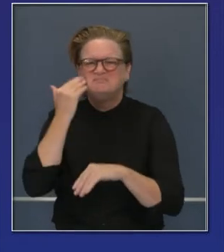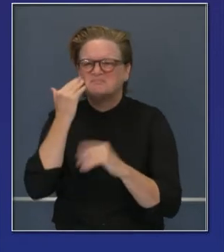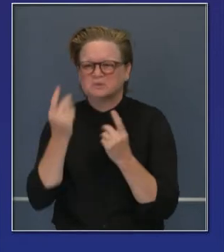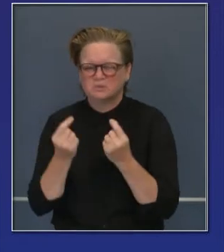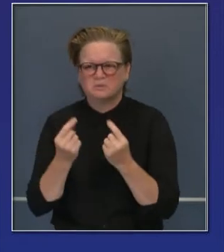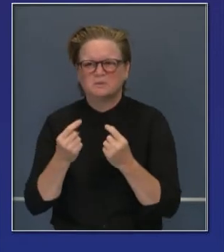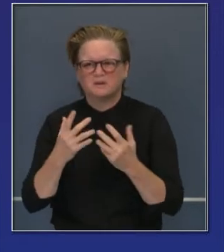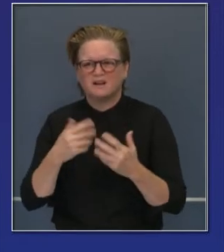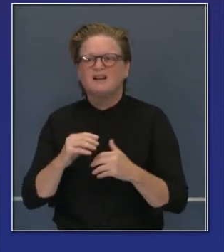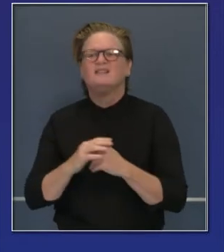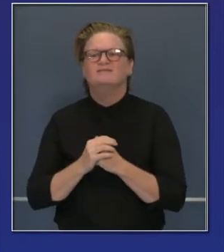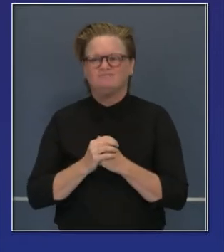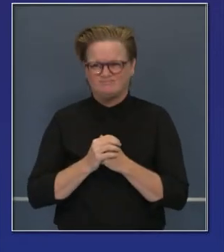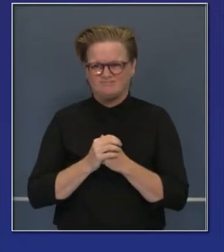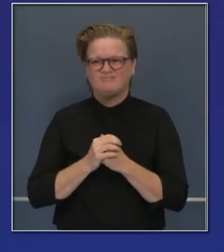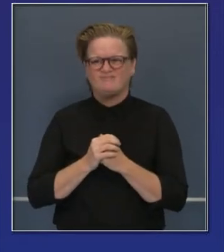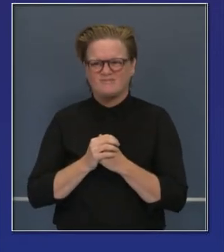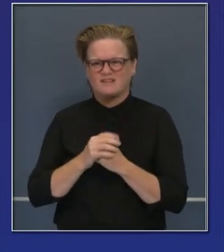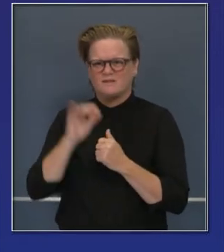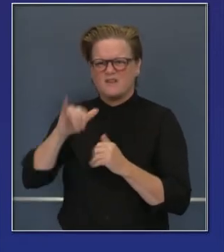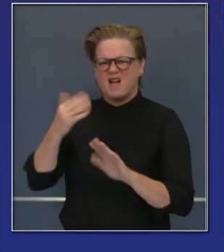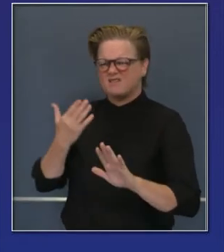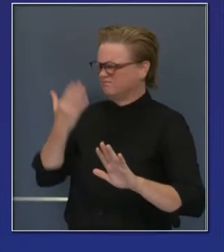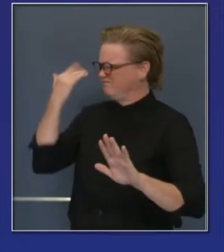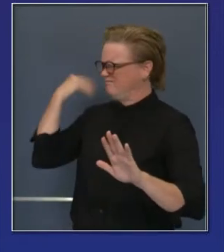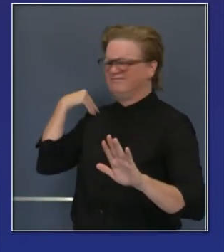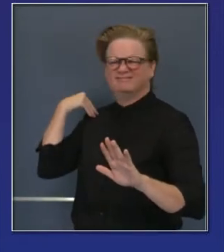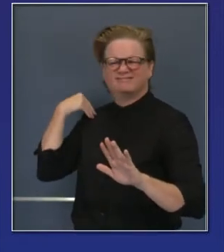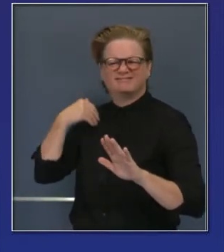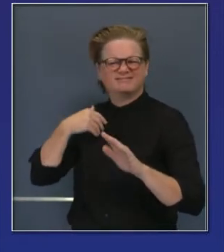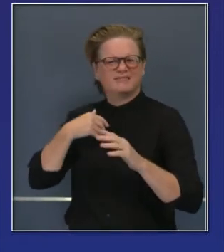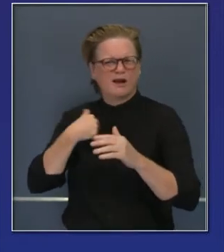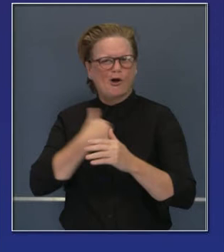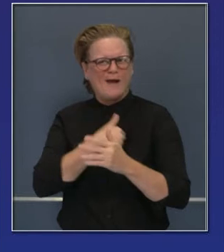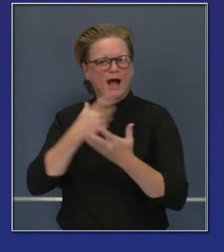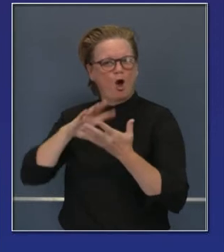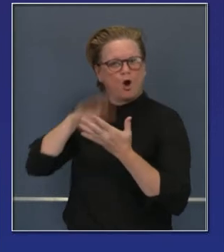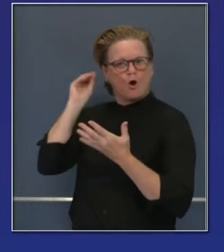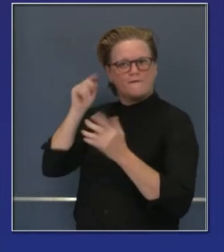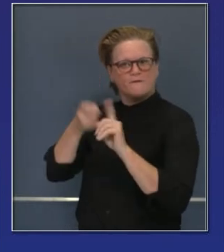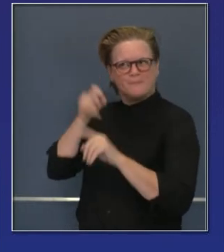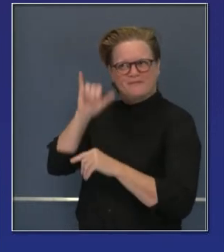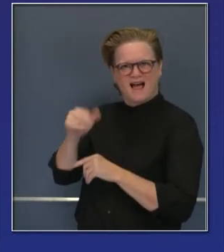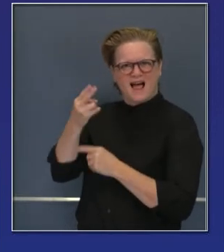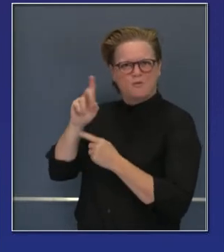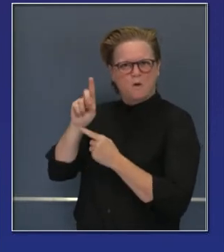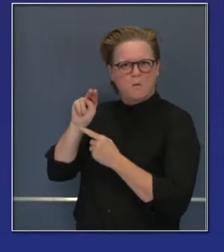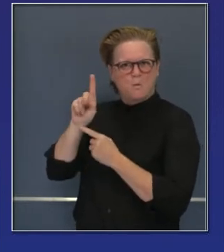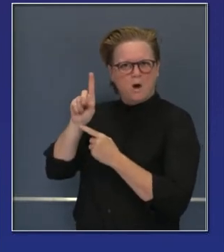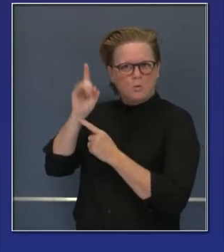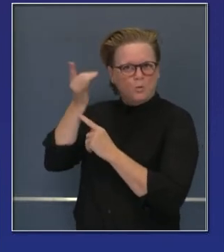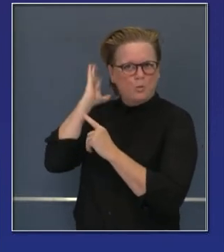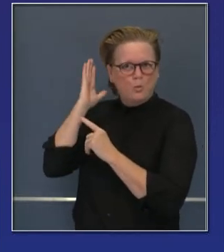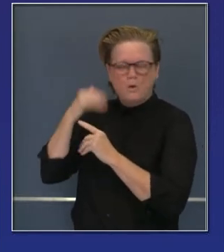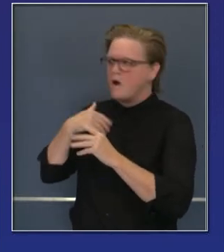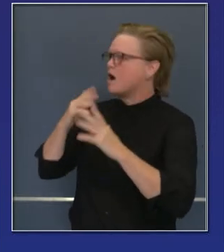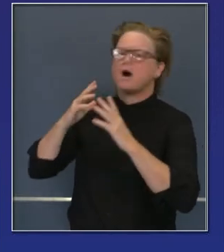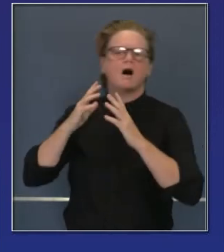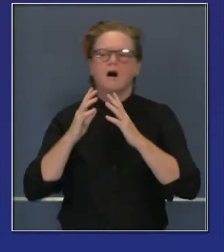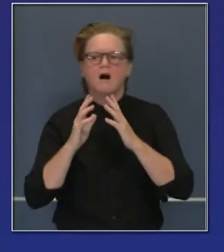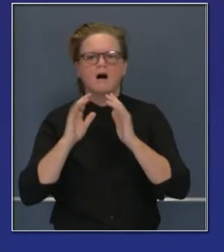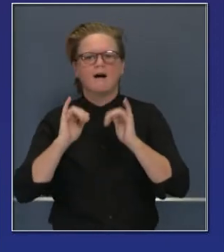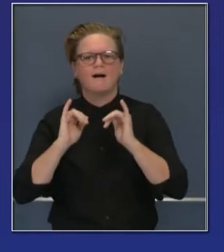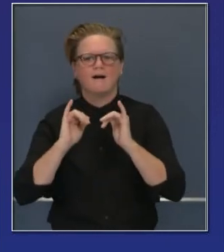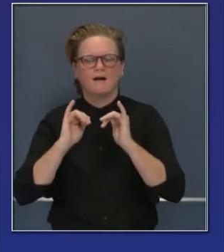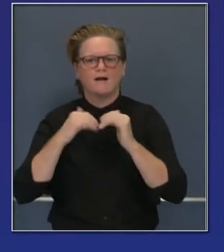anormal que nos permite aprender ciertas lecciones sobre ese plan de distribución. Y no soy ingenuo, no se